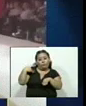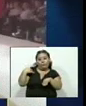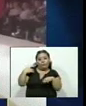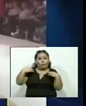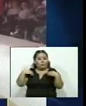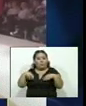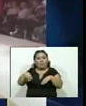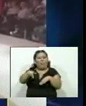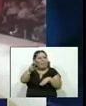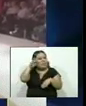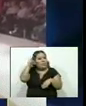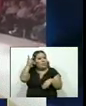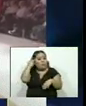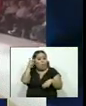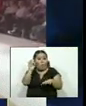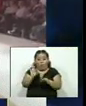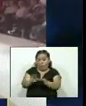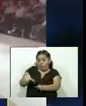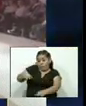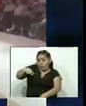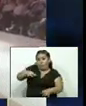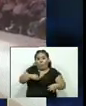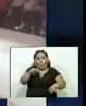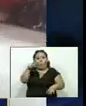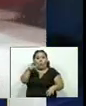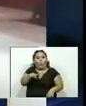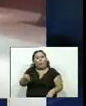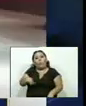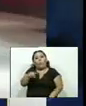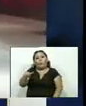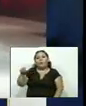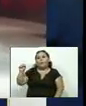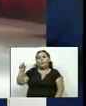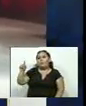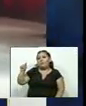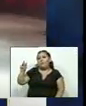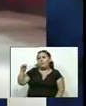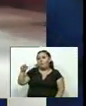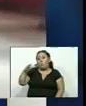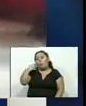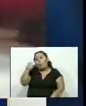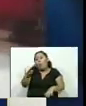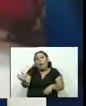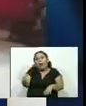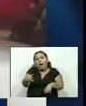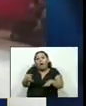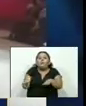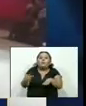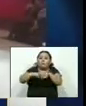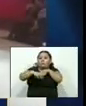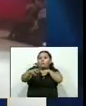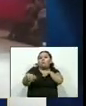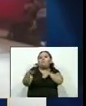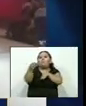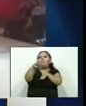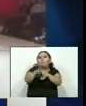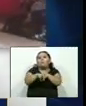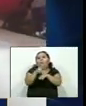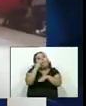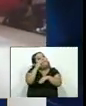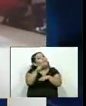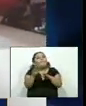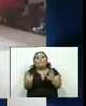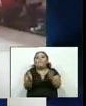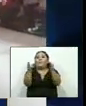este es un desfile de alta costura celebrado en Estambul el felino se coló en el evento y consiguió sus segundos de